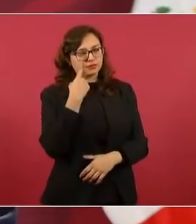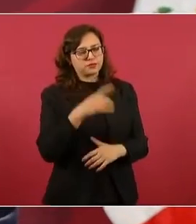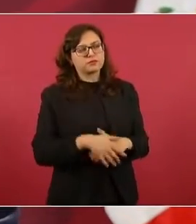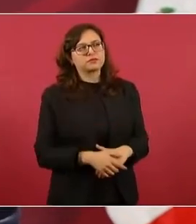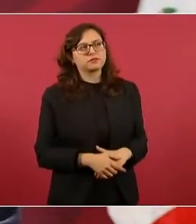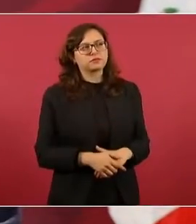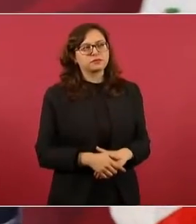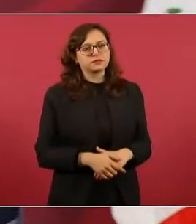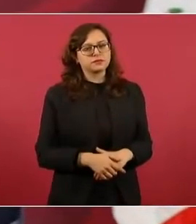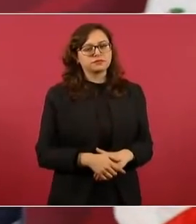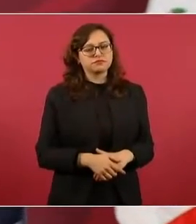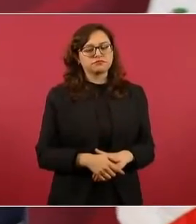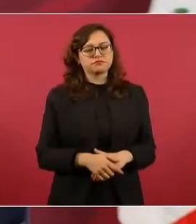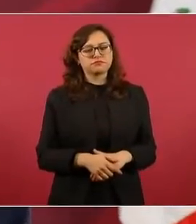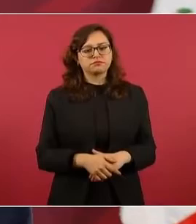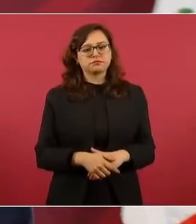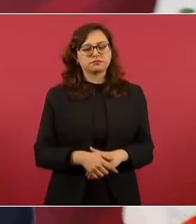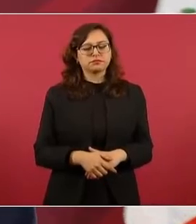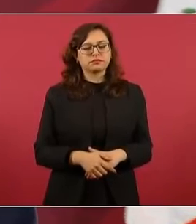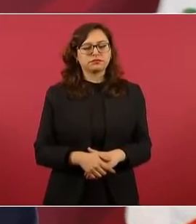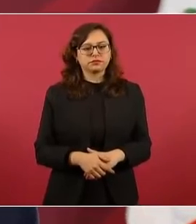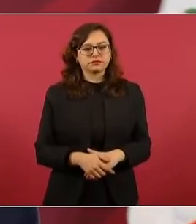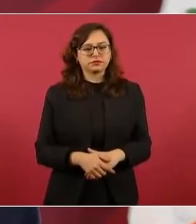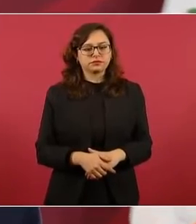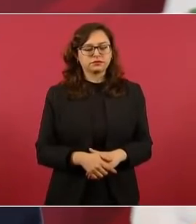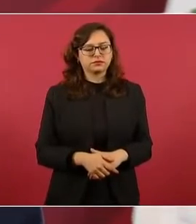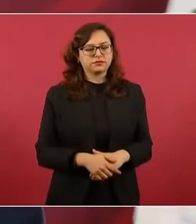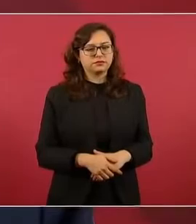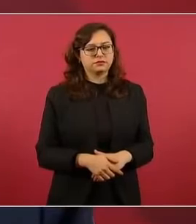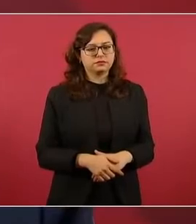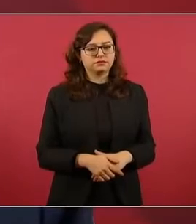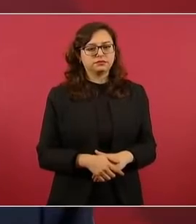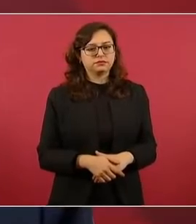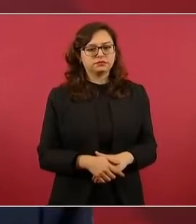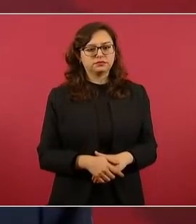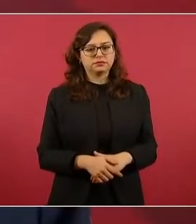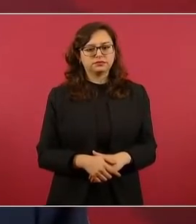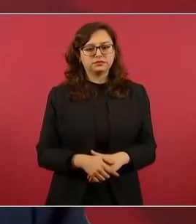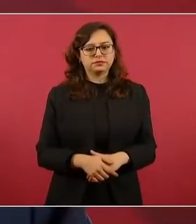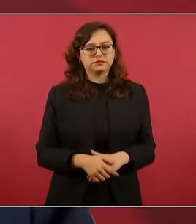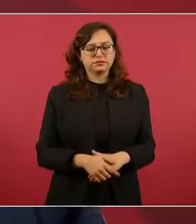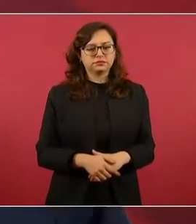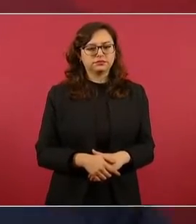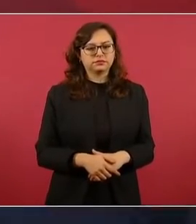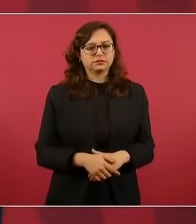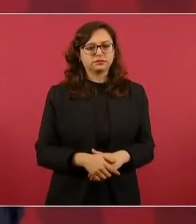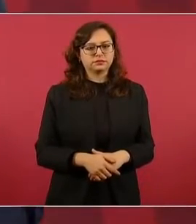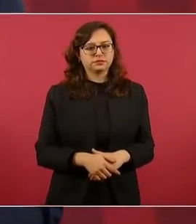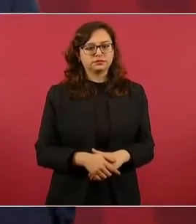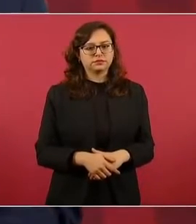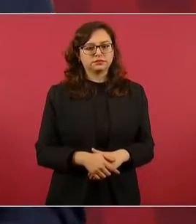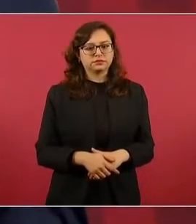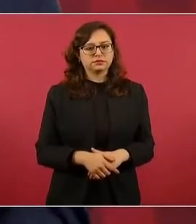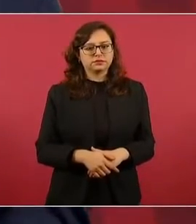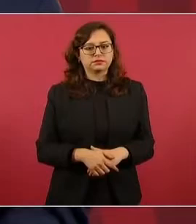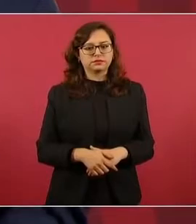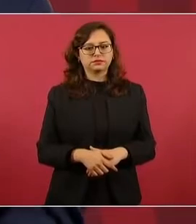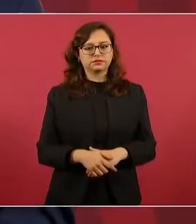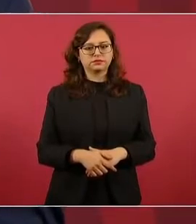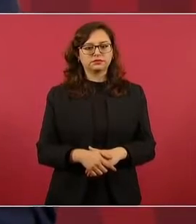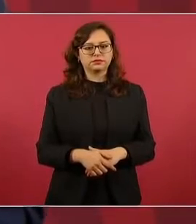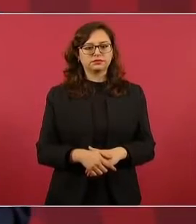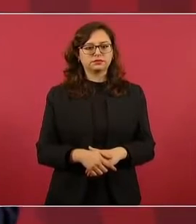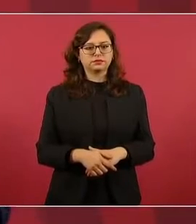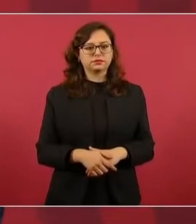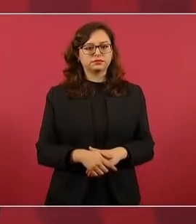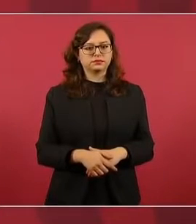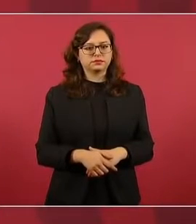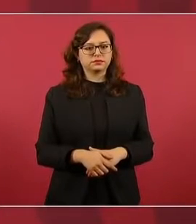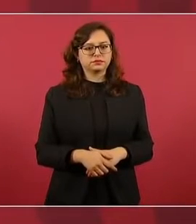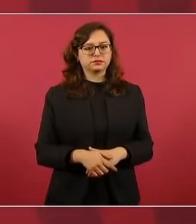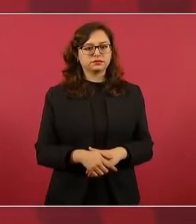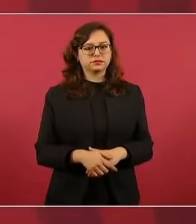sin